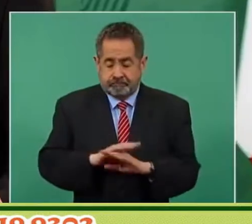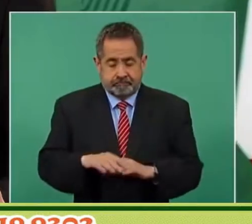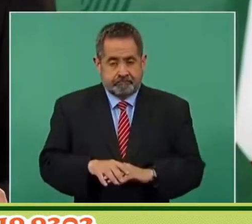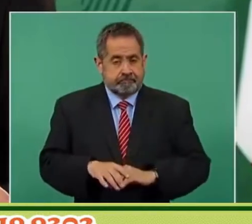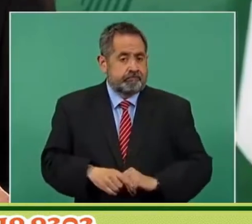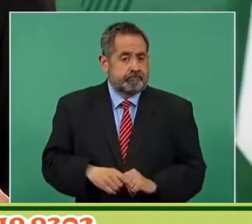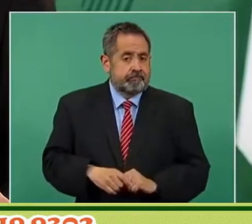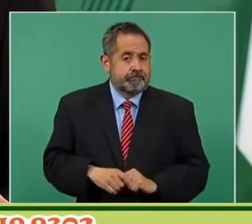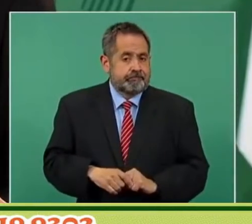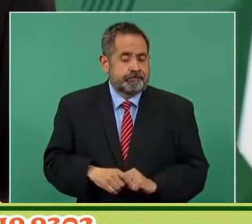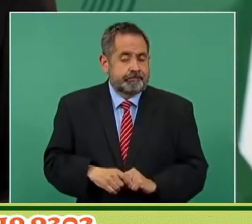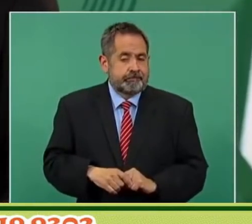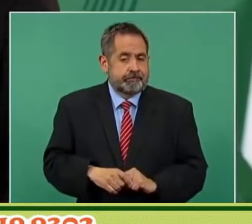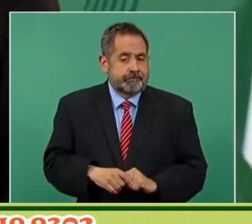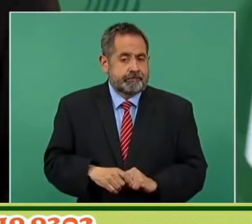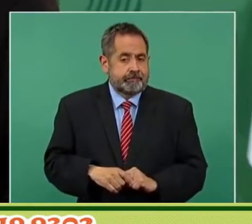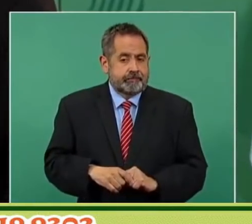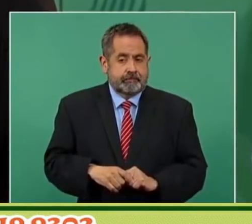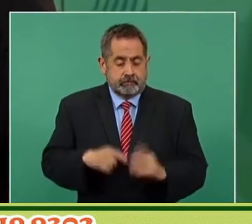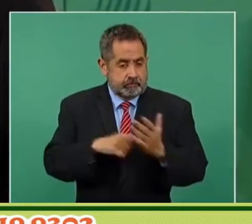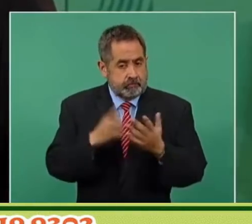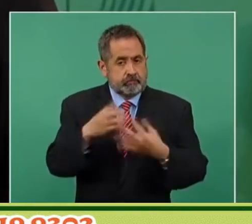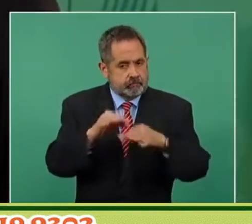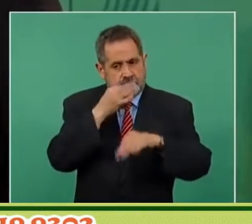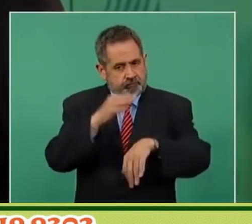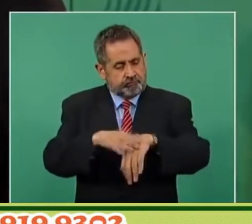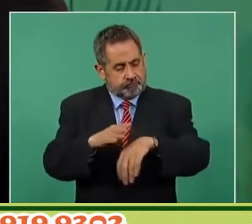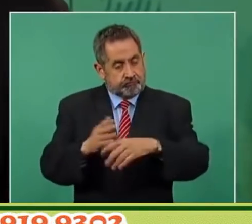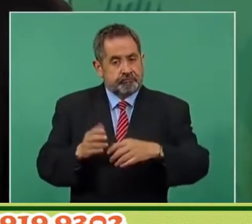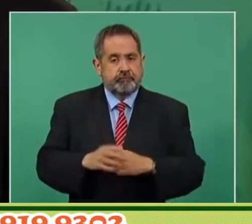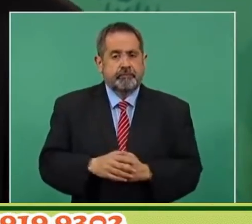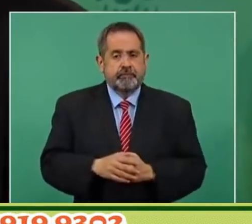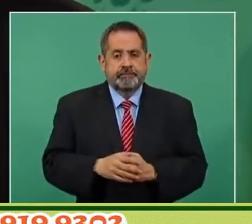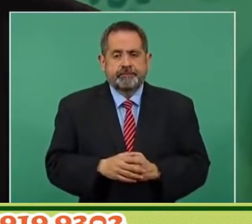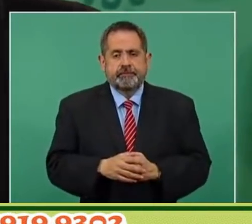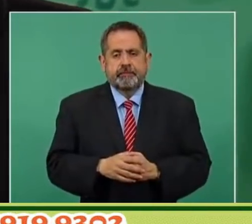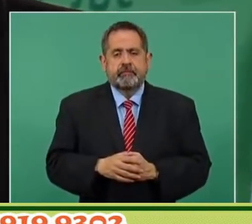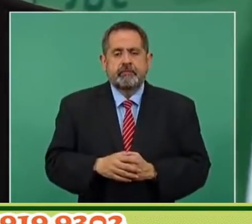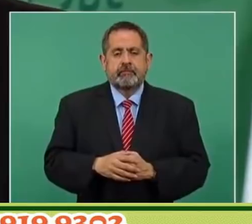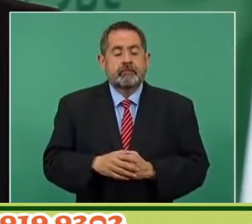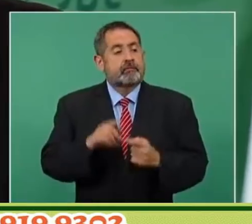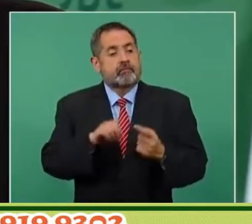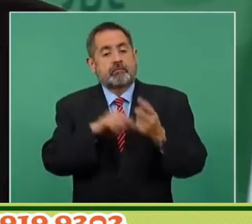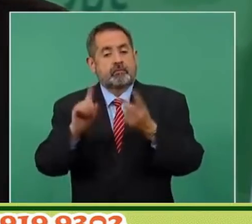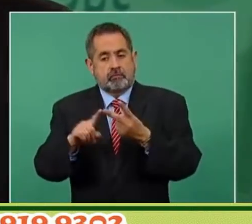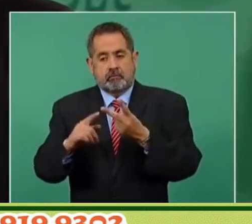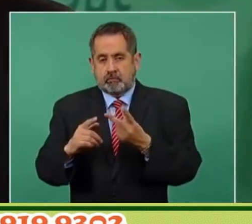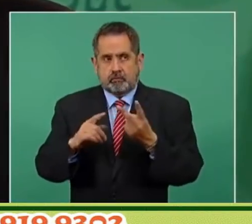esto es importante. Sin que exista esa ley,